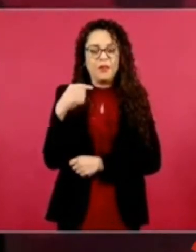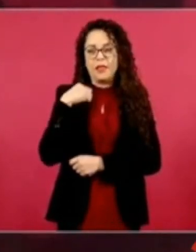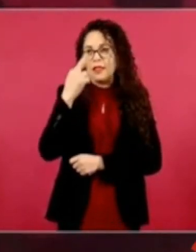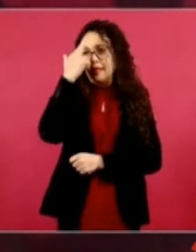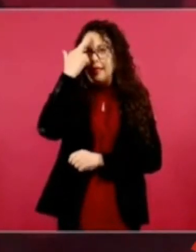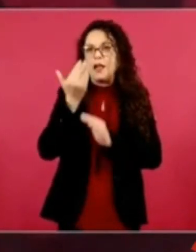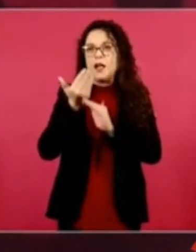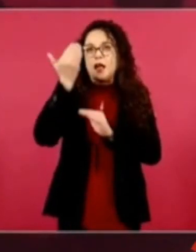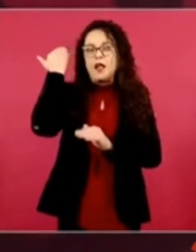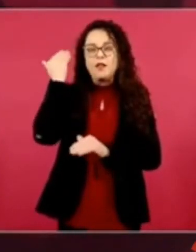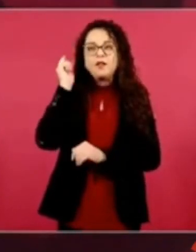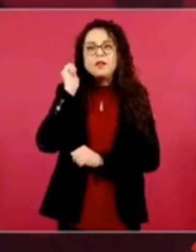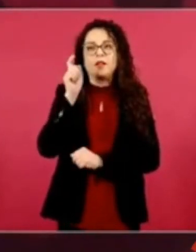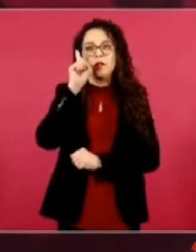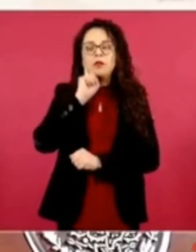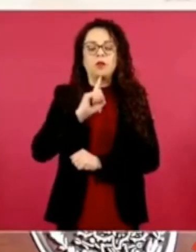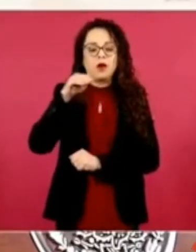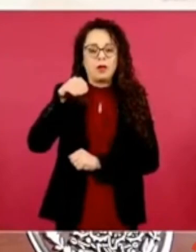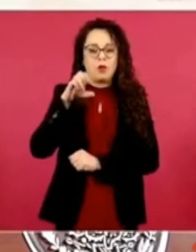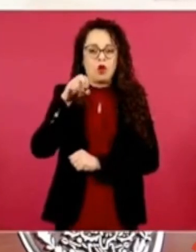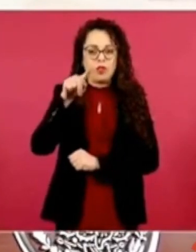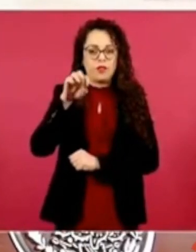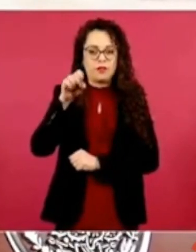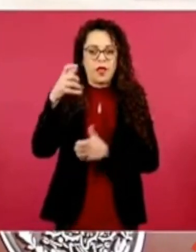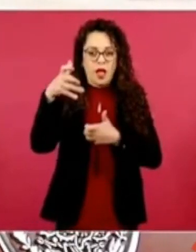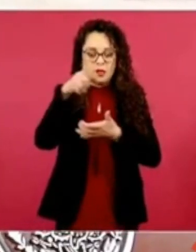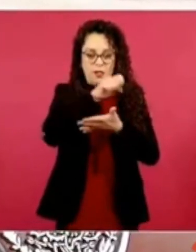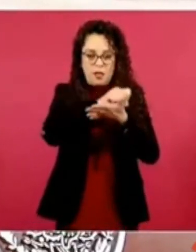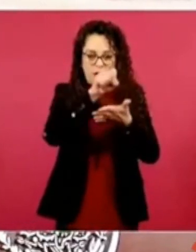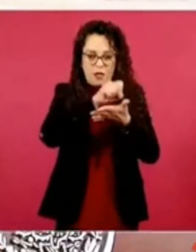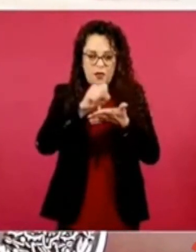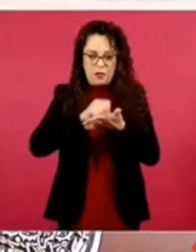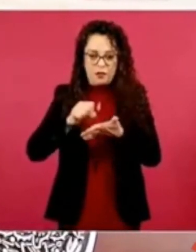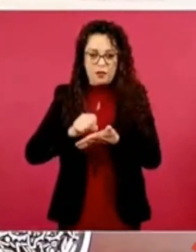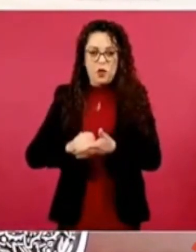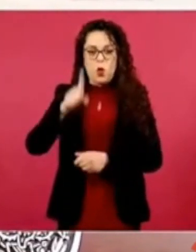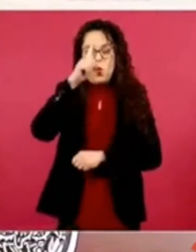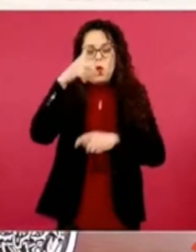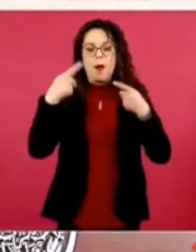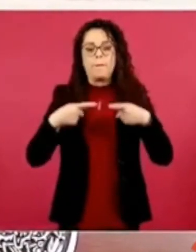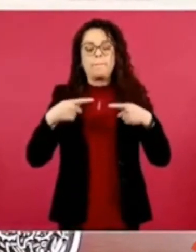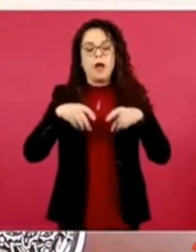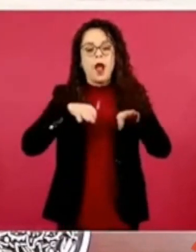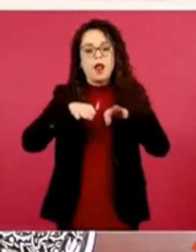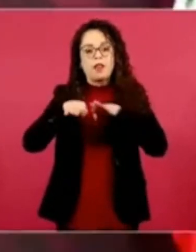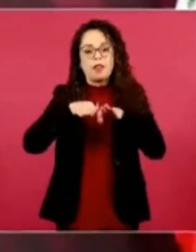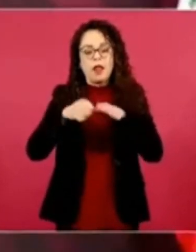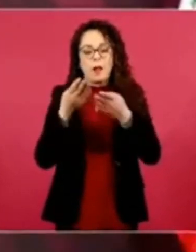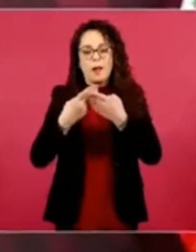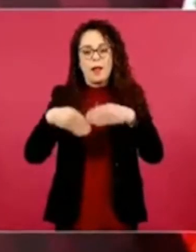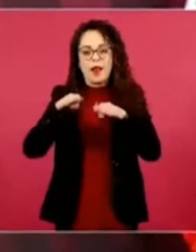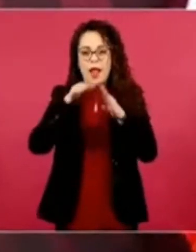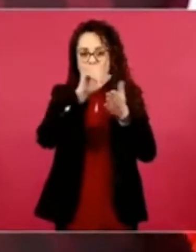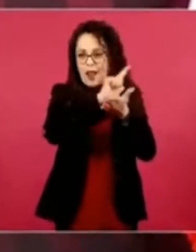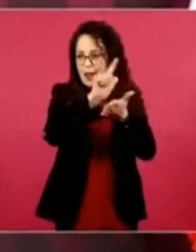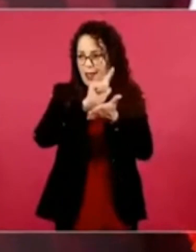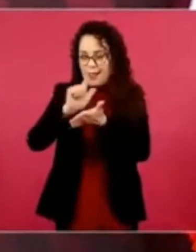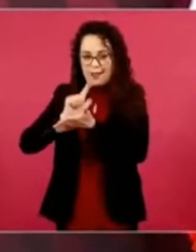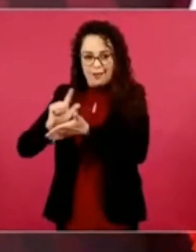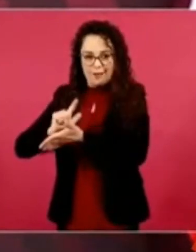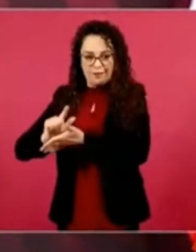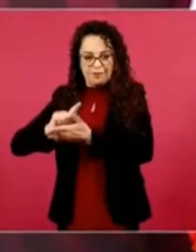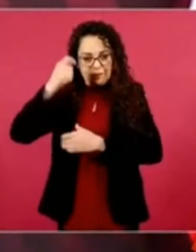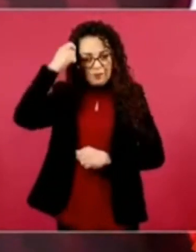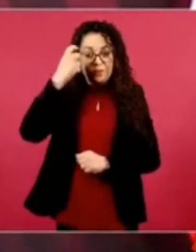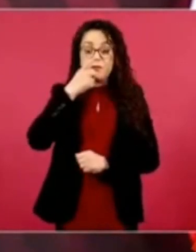donde una trabajadora doméstica decía o platicaba, no voy a